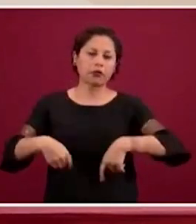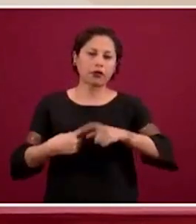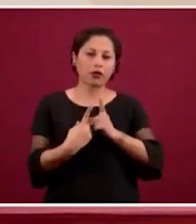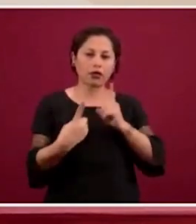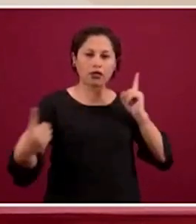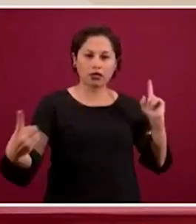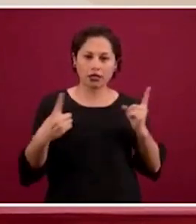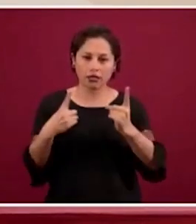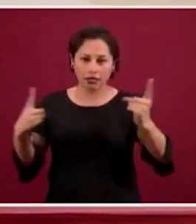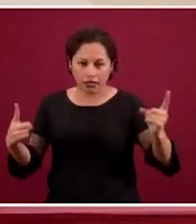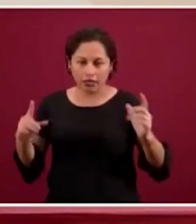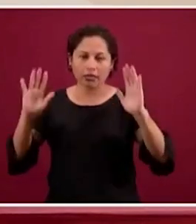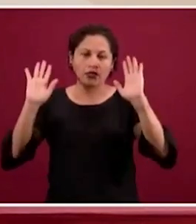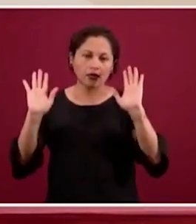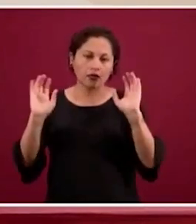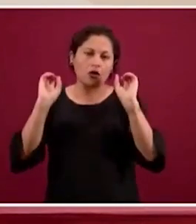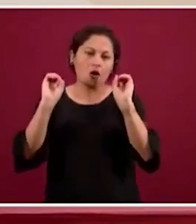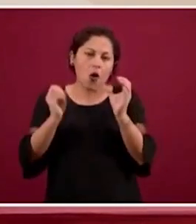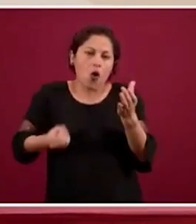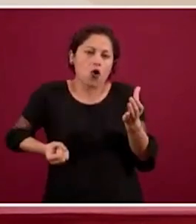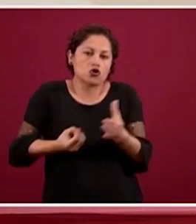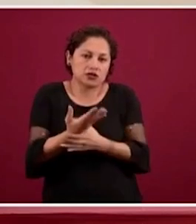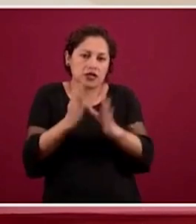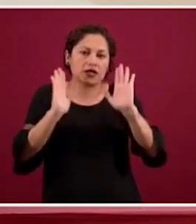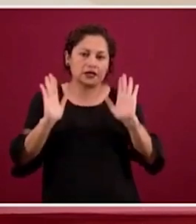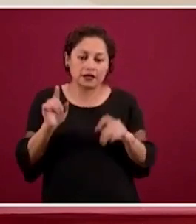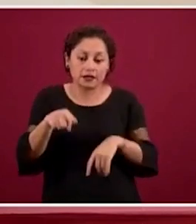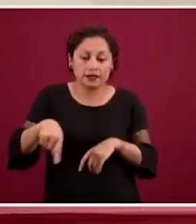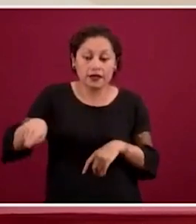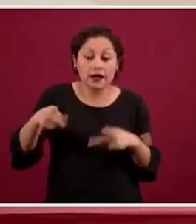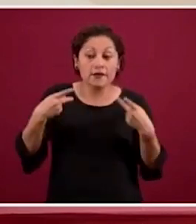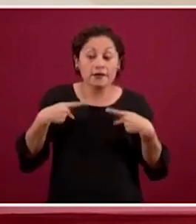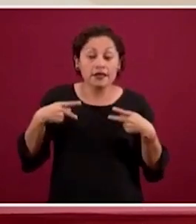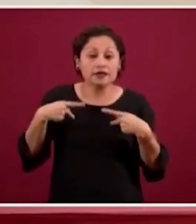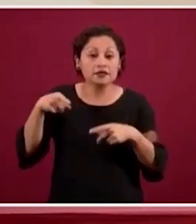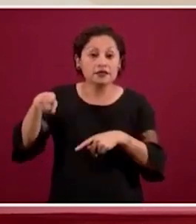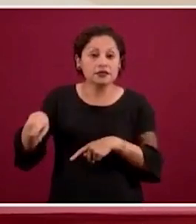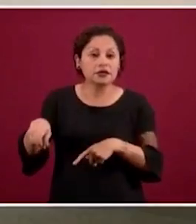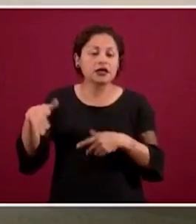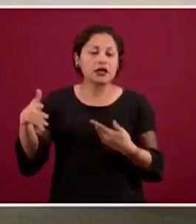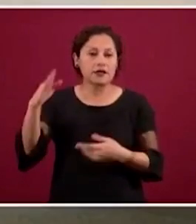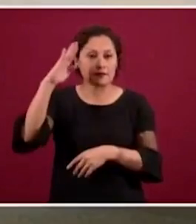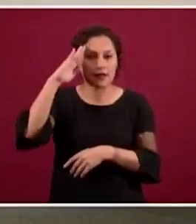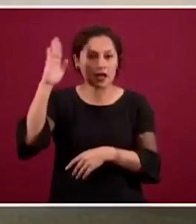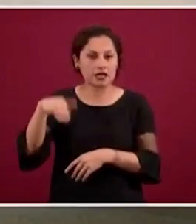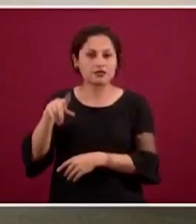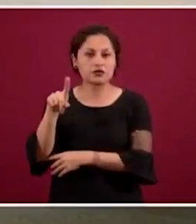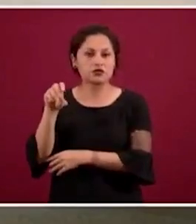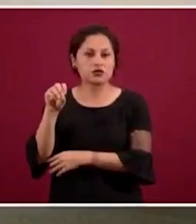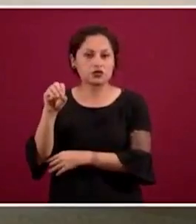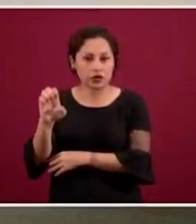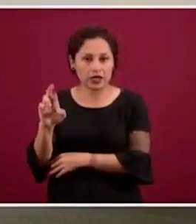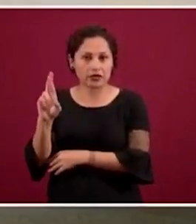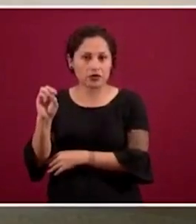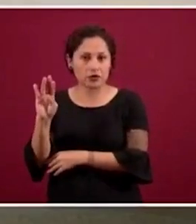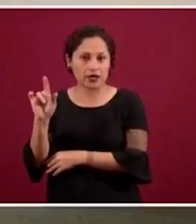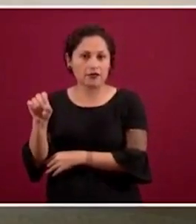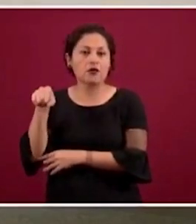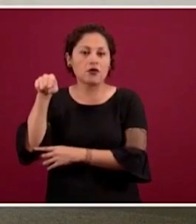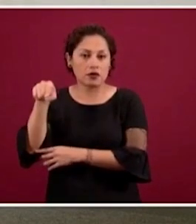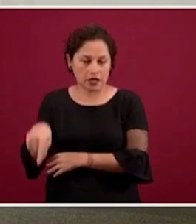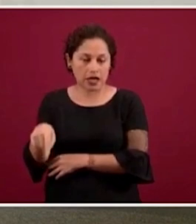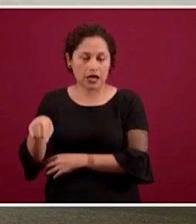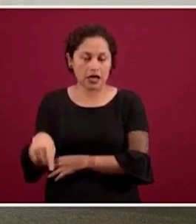entre otros quien lo dijo con considerable énfasis fue el maestro Zoe Robledo, quien es vocal titular del Consejo